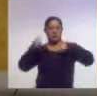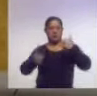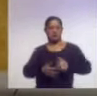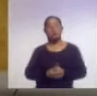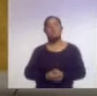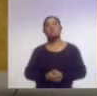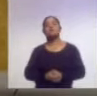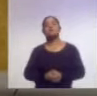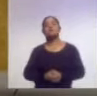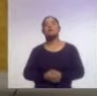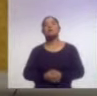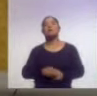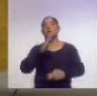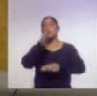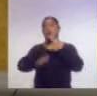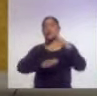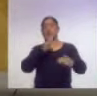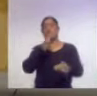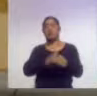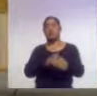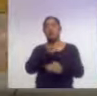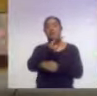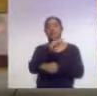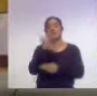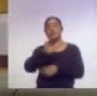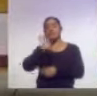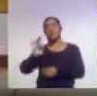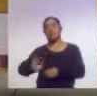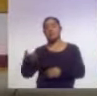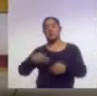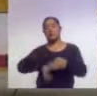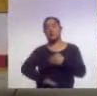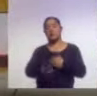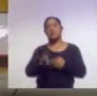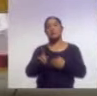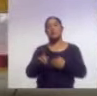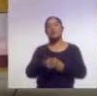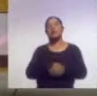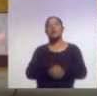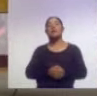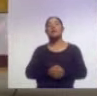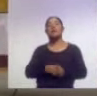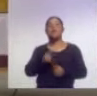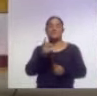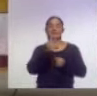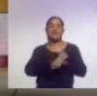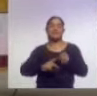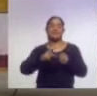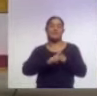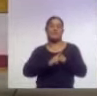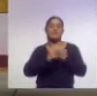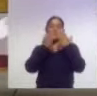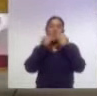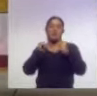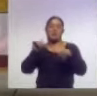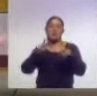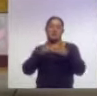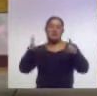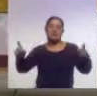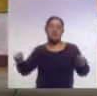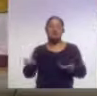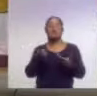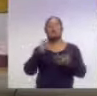mundo el 95% de los nacimientos se dan en países en desarrollo. Países en desarrollo, América Latina,